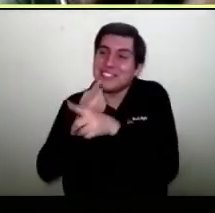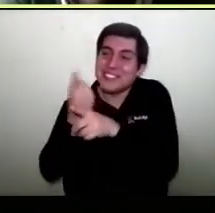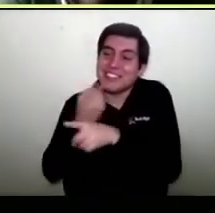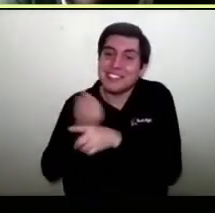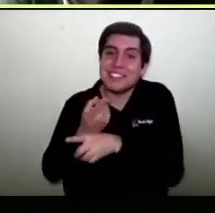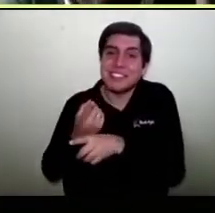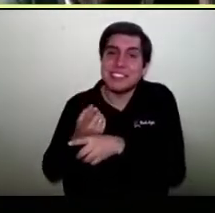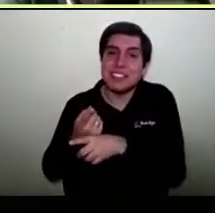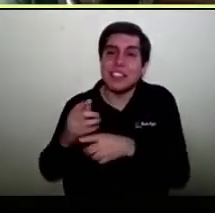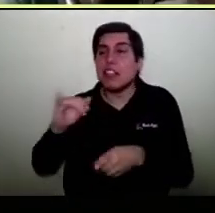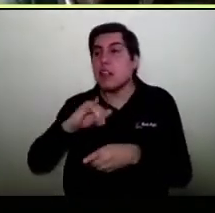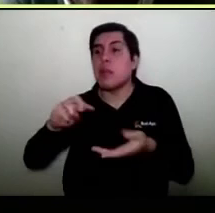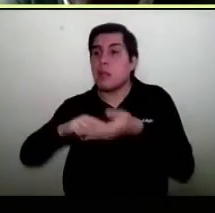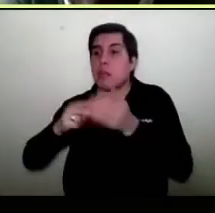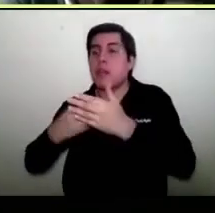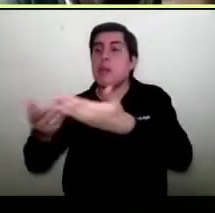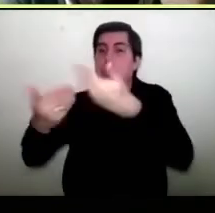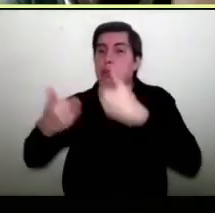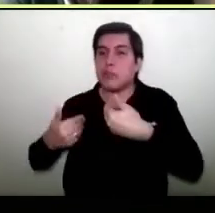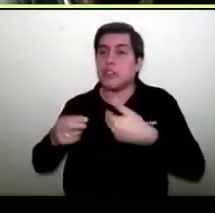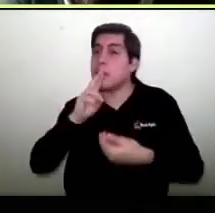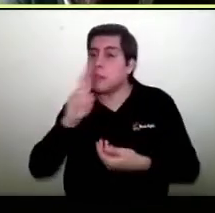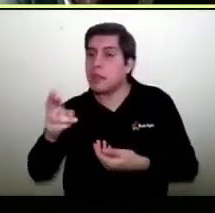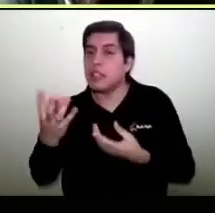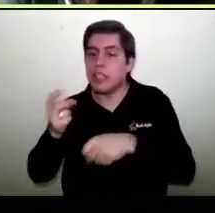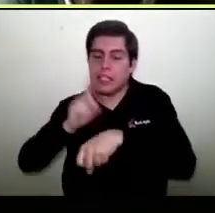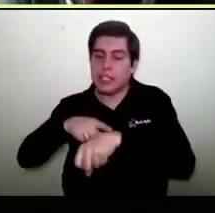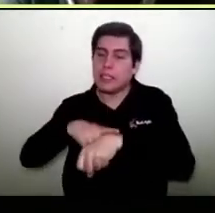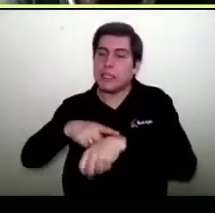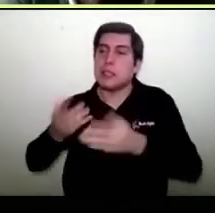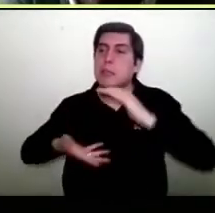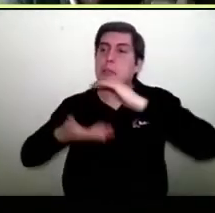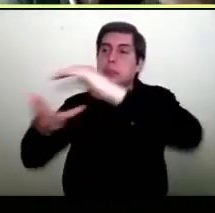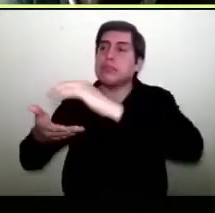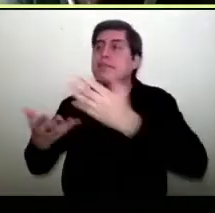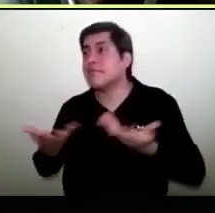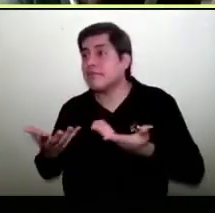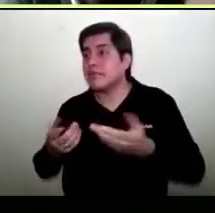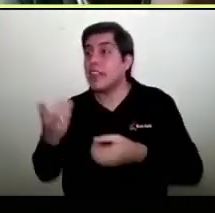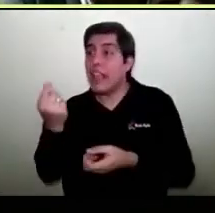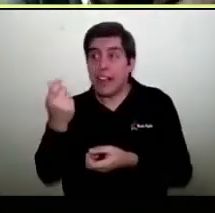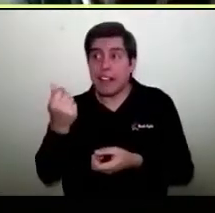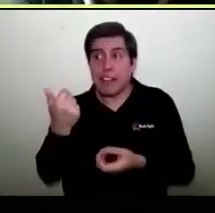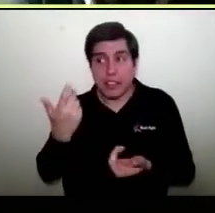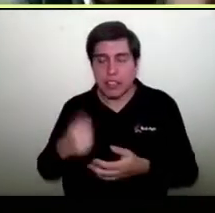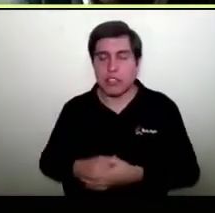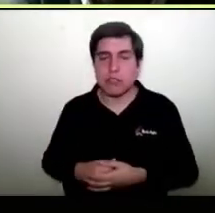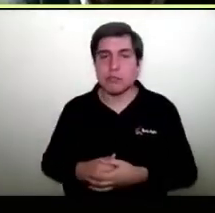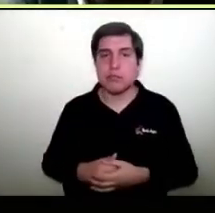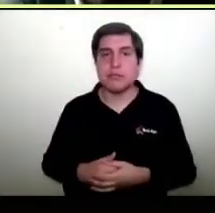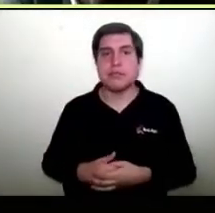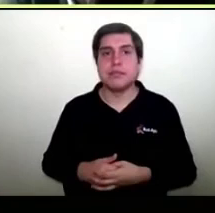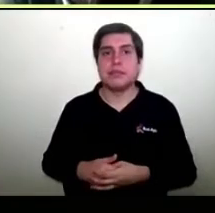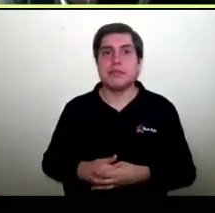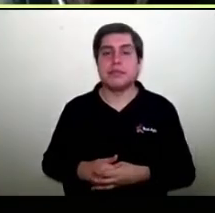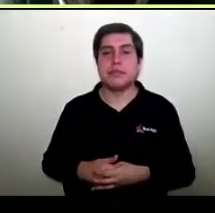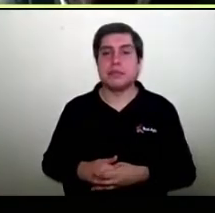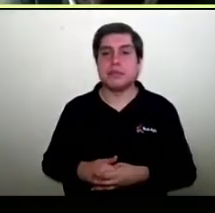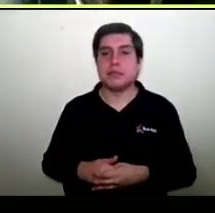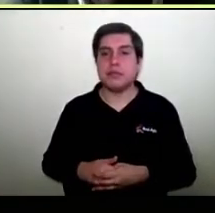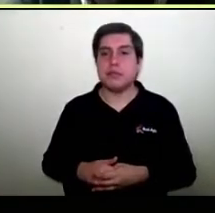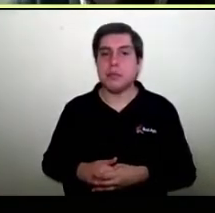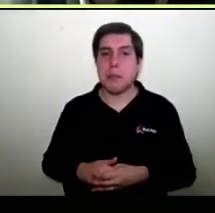cómo da la garantía cómo responde cuánto rato se puede entregar en qué precio si es justo el precio que él cobra por sus productos y